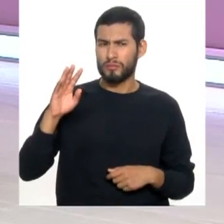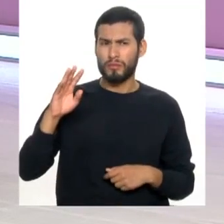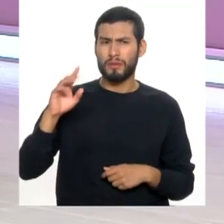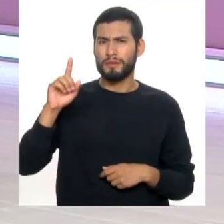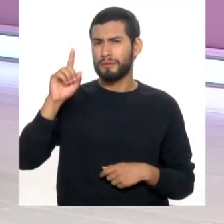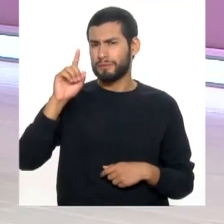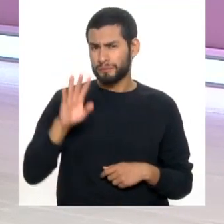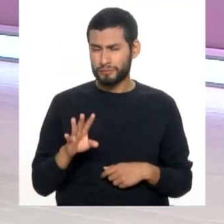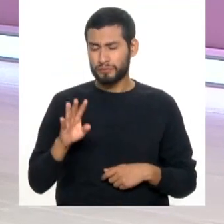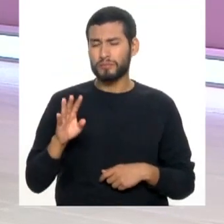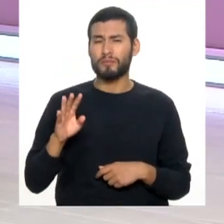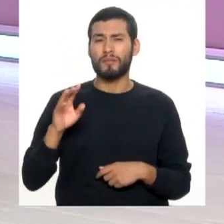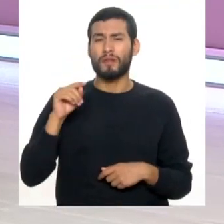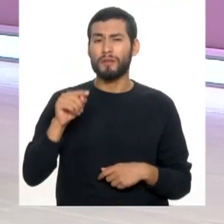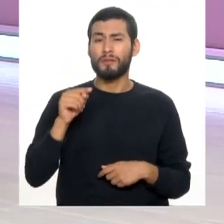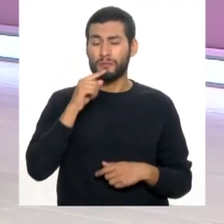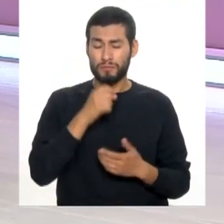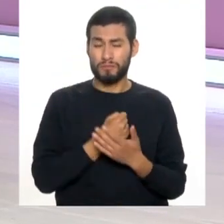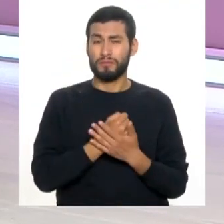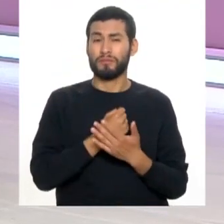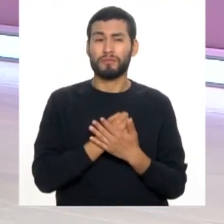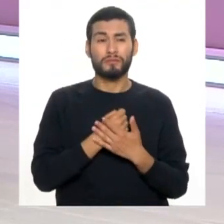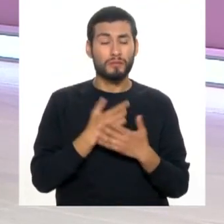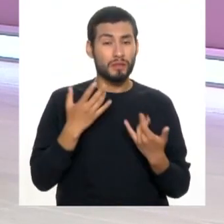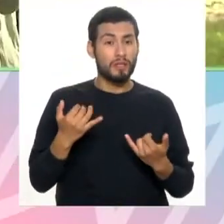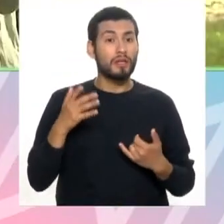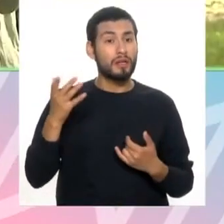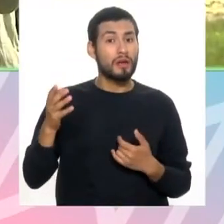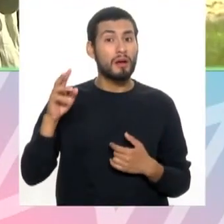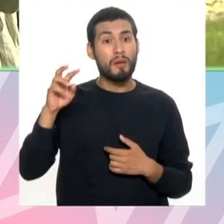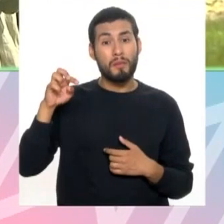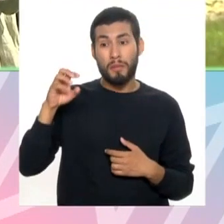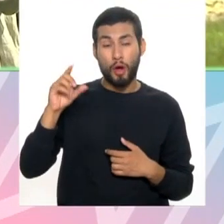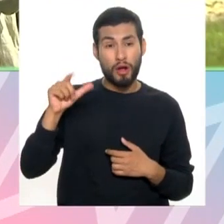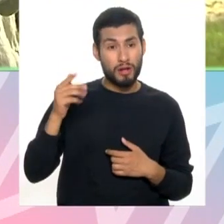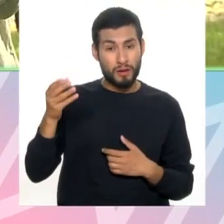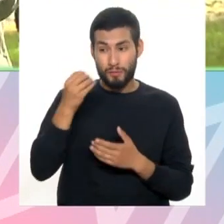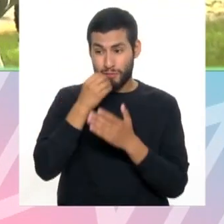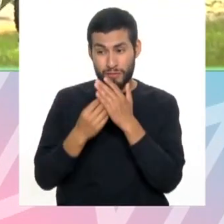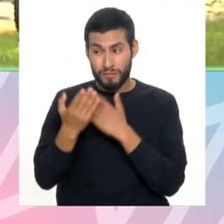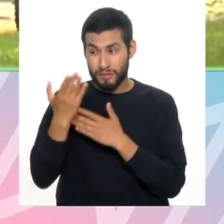mujeres adultas tienen hipertensión. Y para eso estamos con Paola. Paola, buenos días.